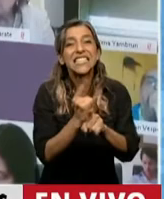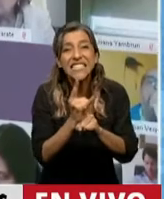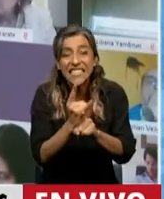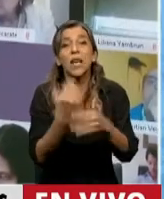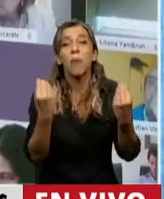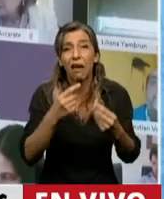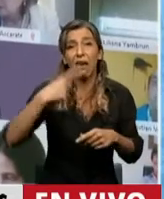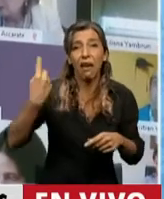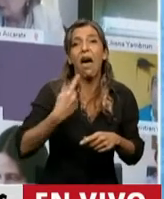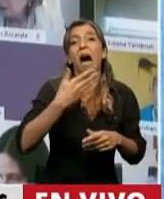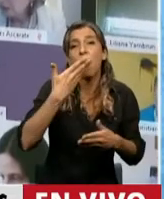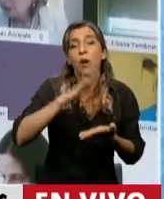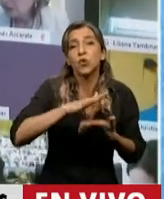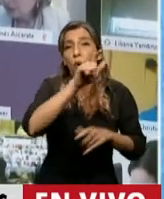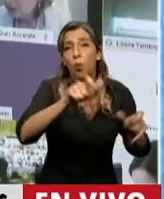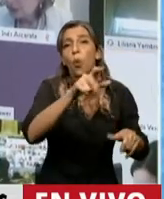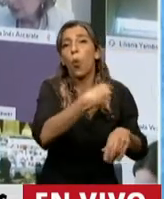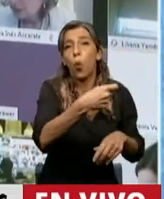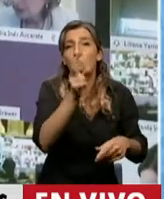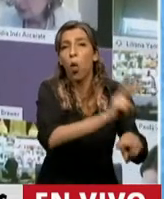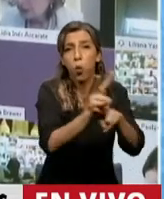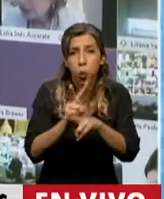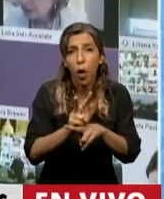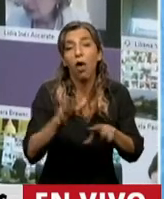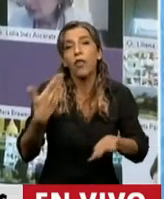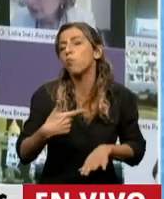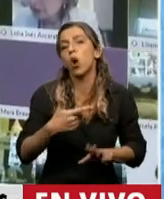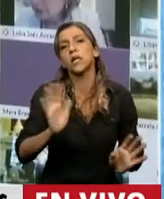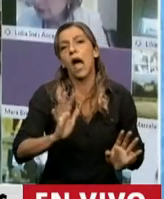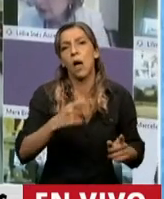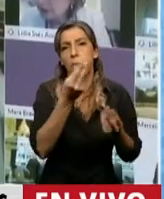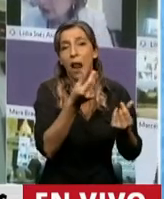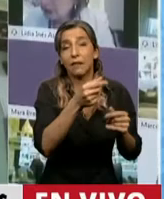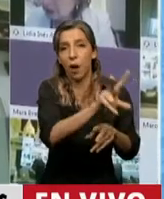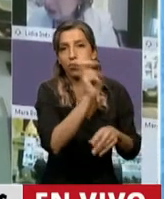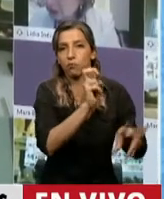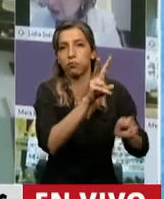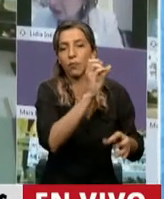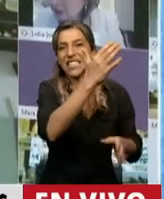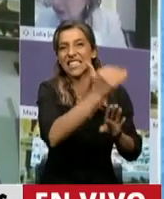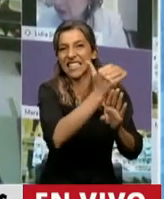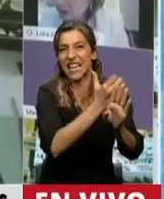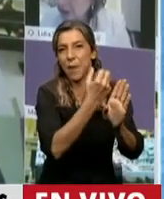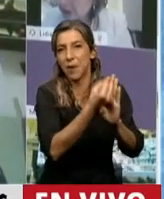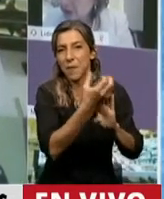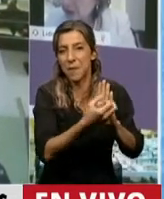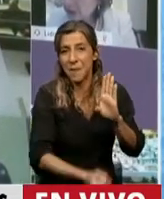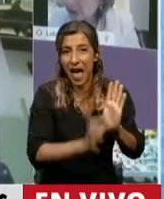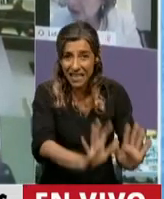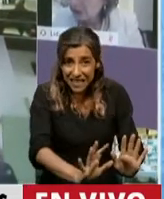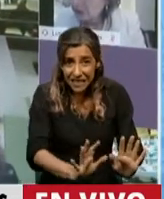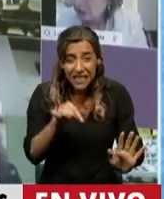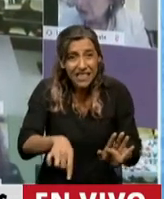proteger a los jubilados en alguna medida, le meten la mano en los bolsillos. Es una situación verdaderamente grave